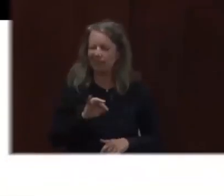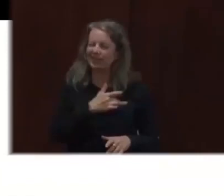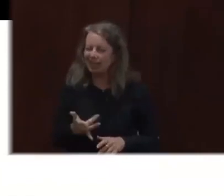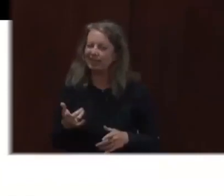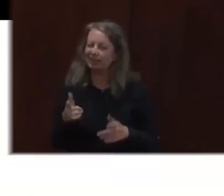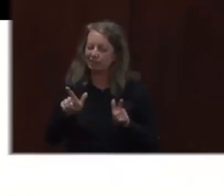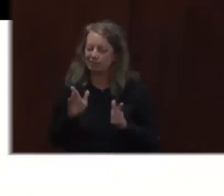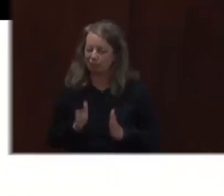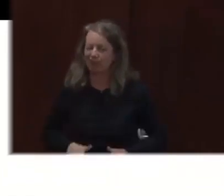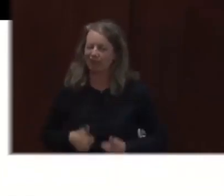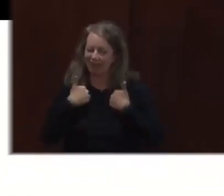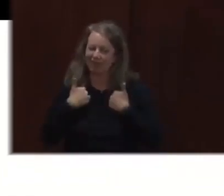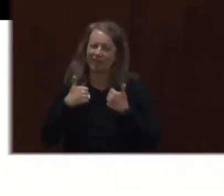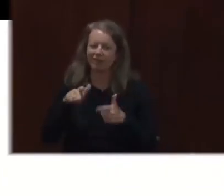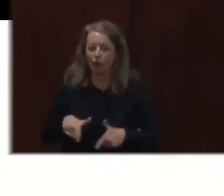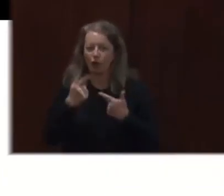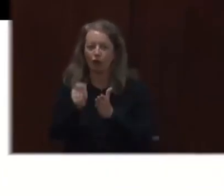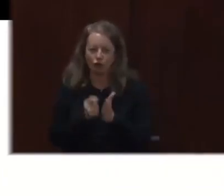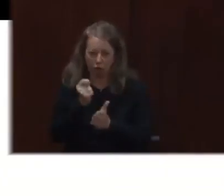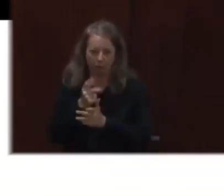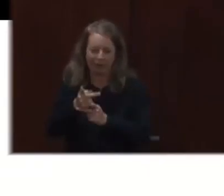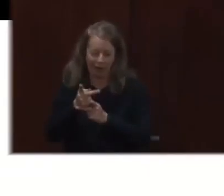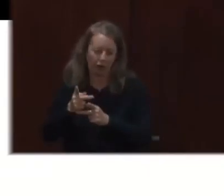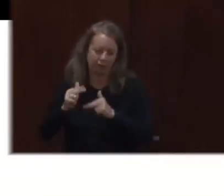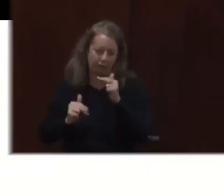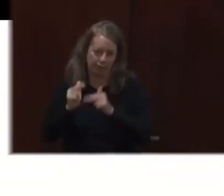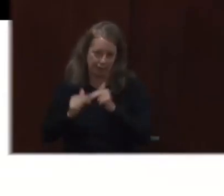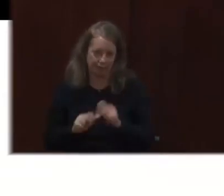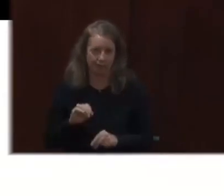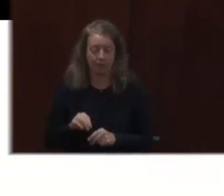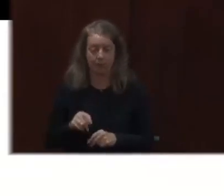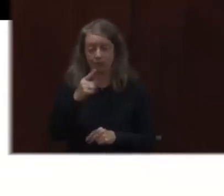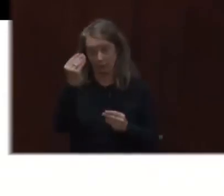incremento desde julio y a lo largo del verano.